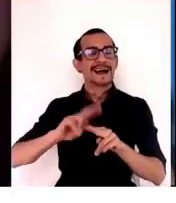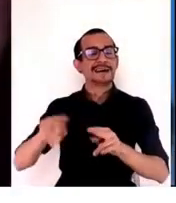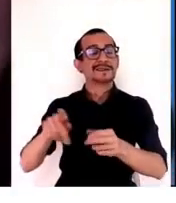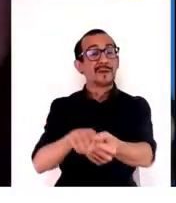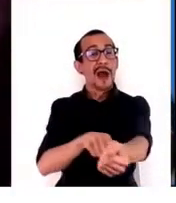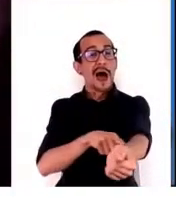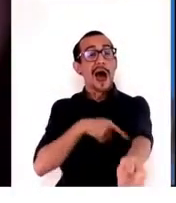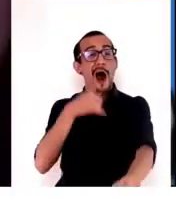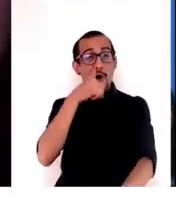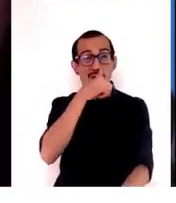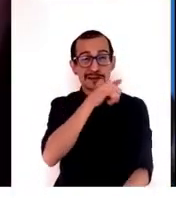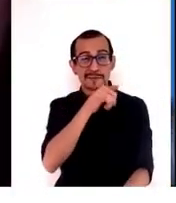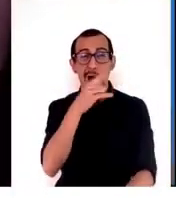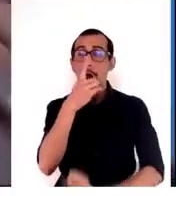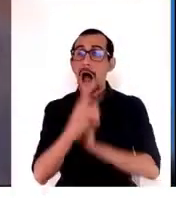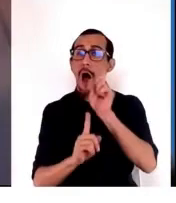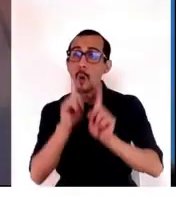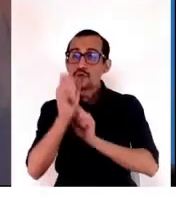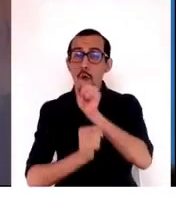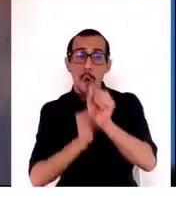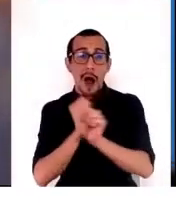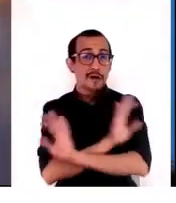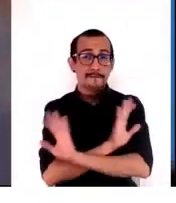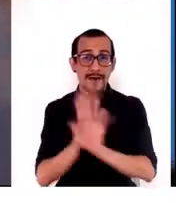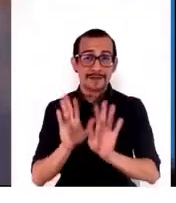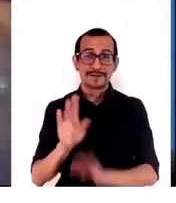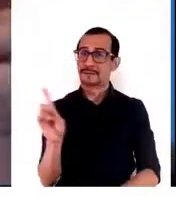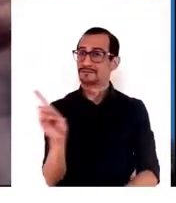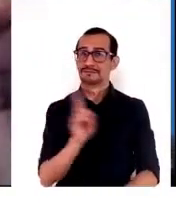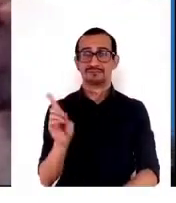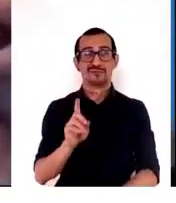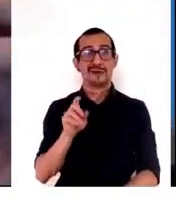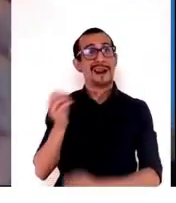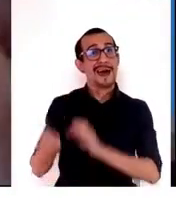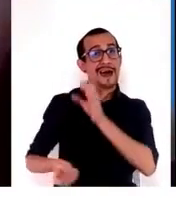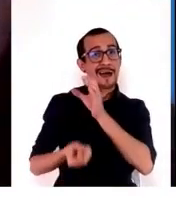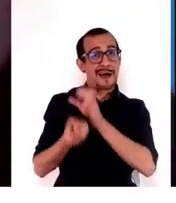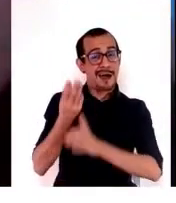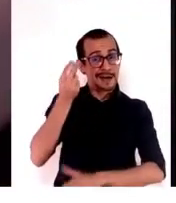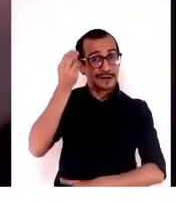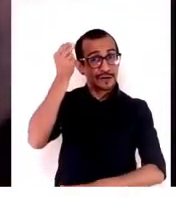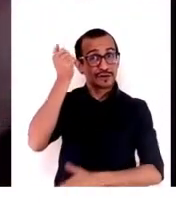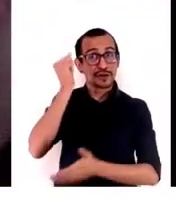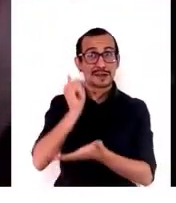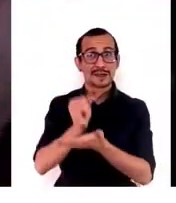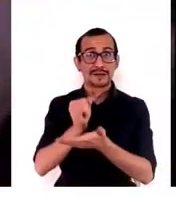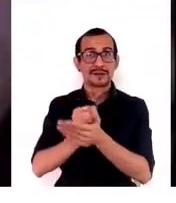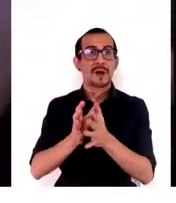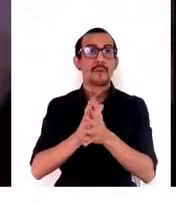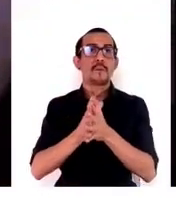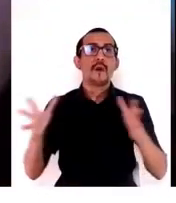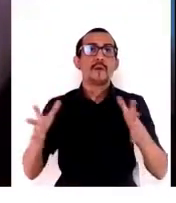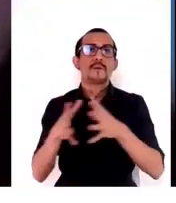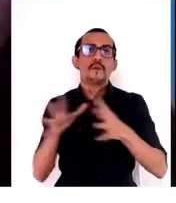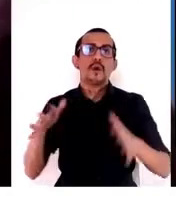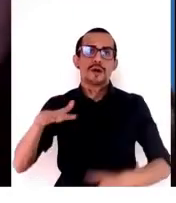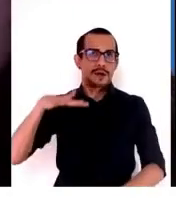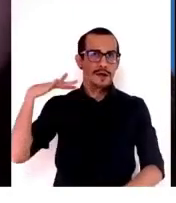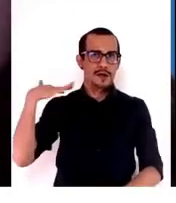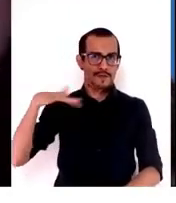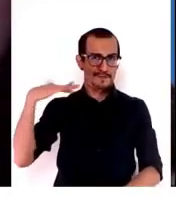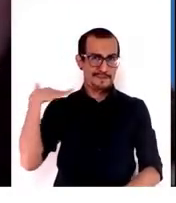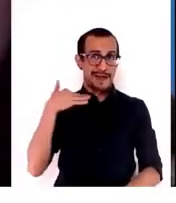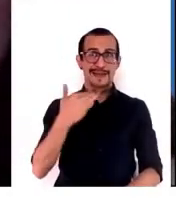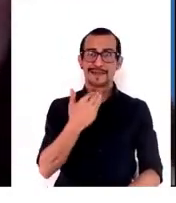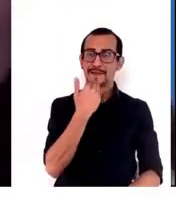No se hacen por unos años y basta. Pues la innovación institucional es muy, muy importante. Y